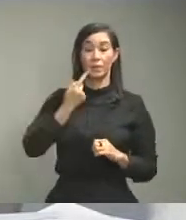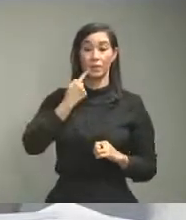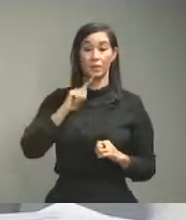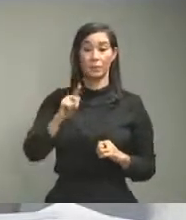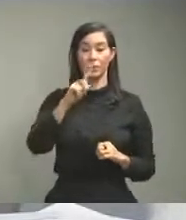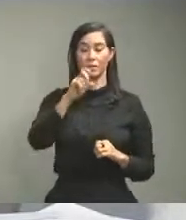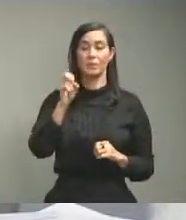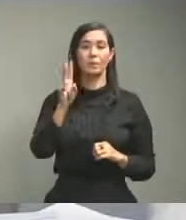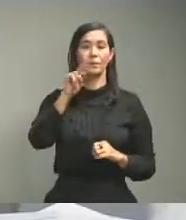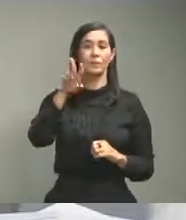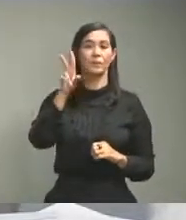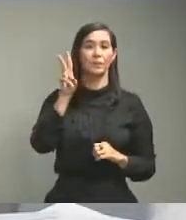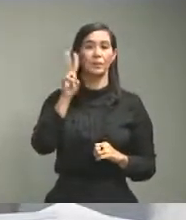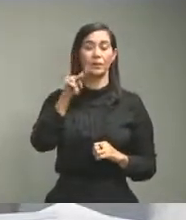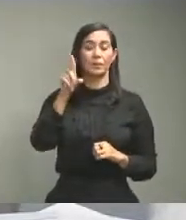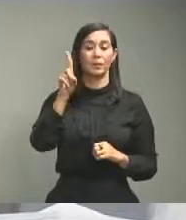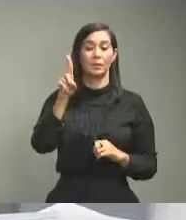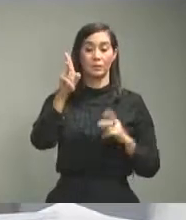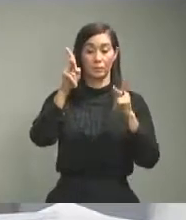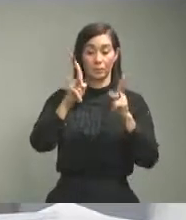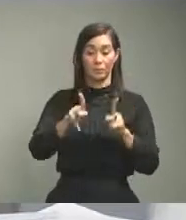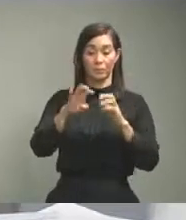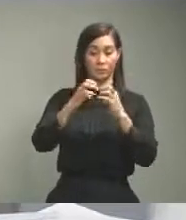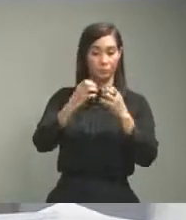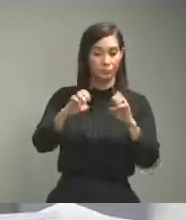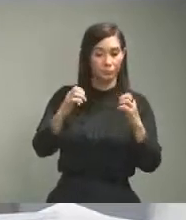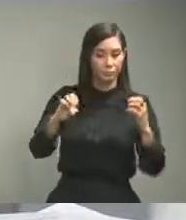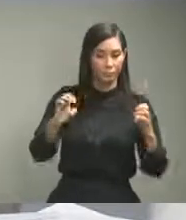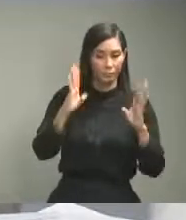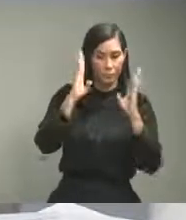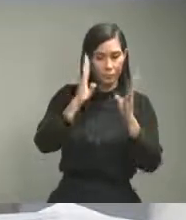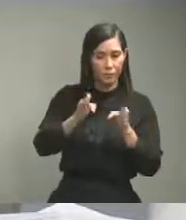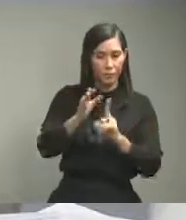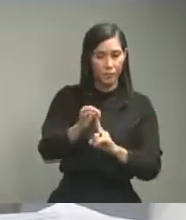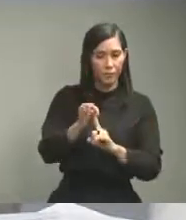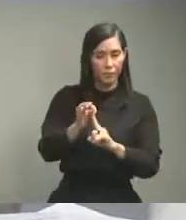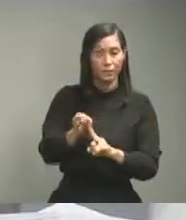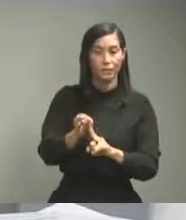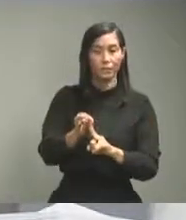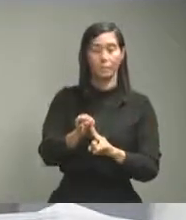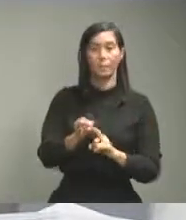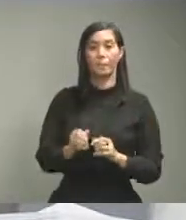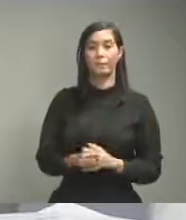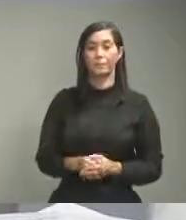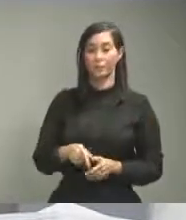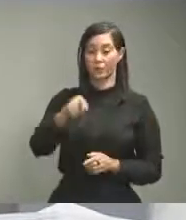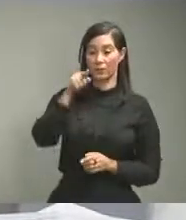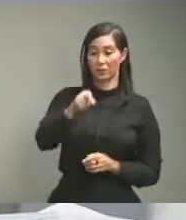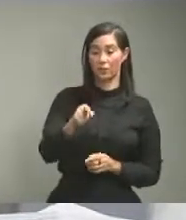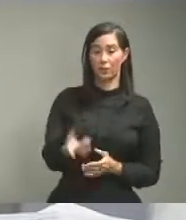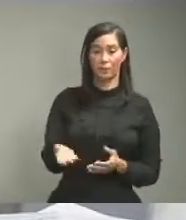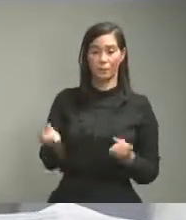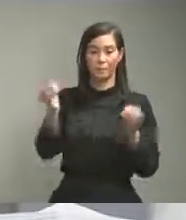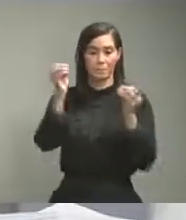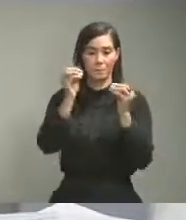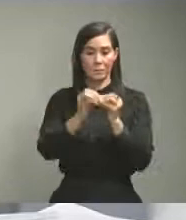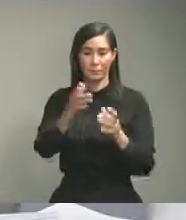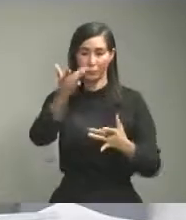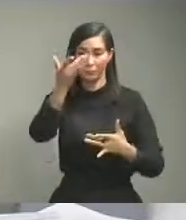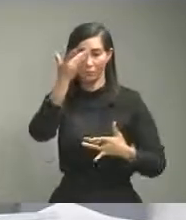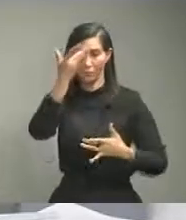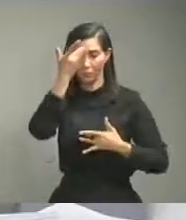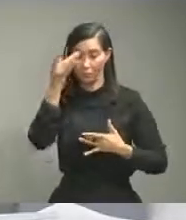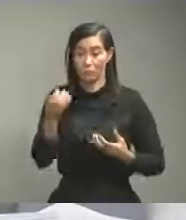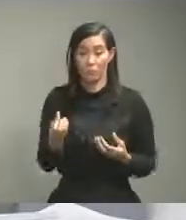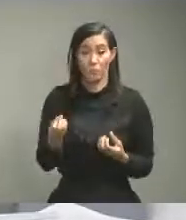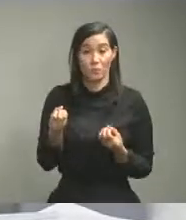121 personas en UCI que habitualmente son las personas que tienen las mayores complicaciones y